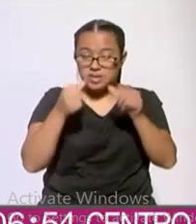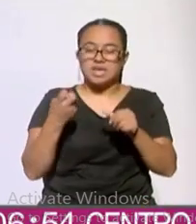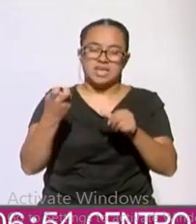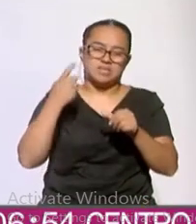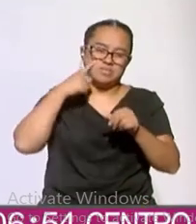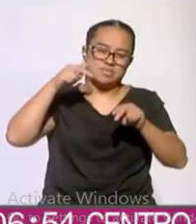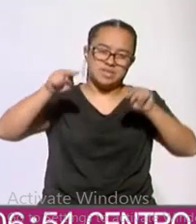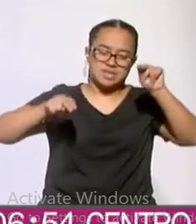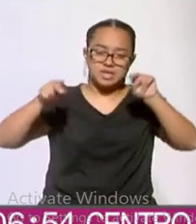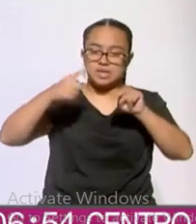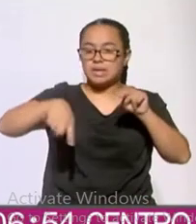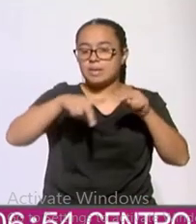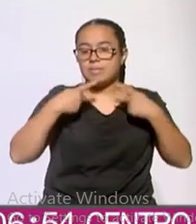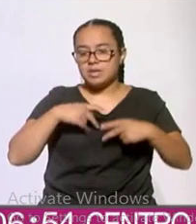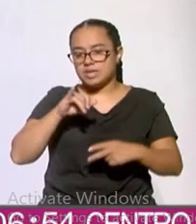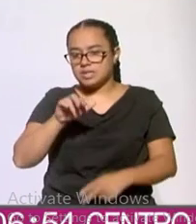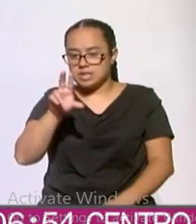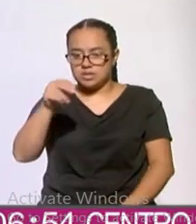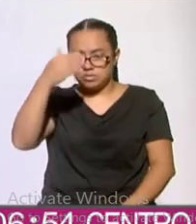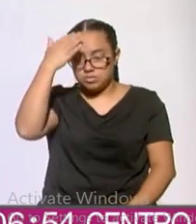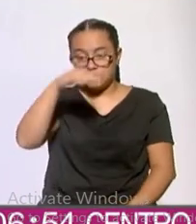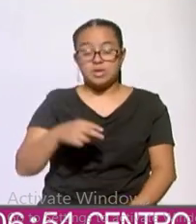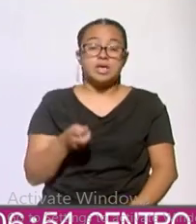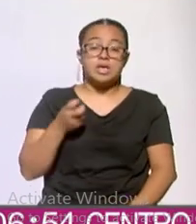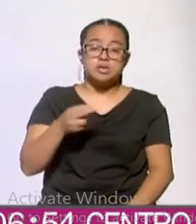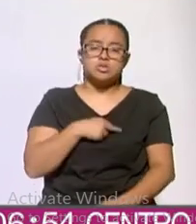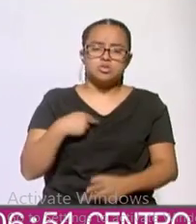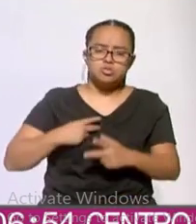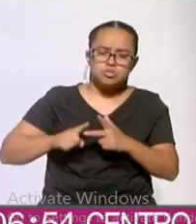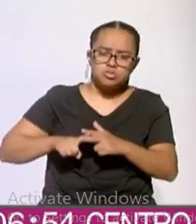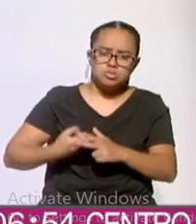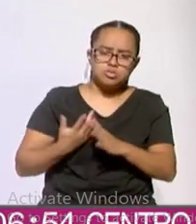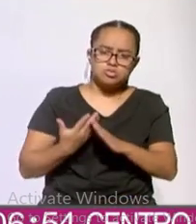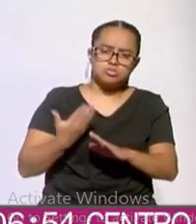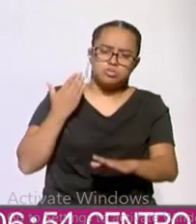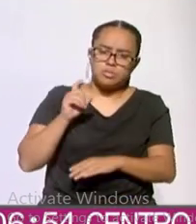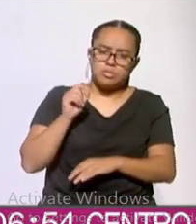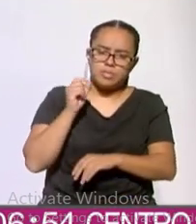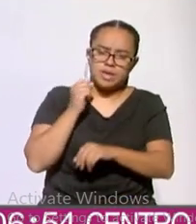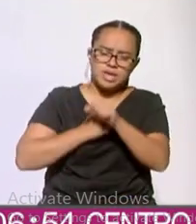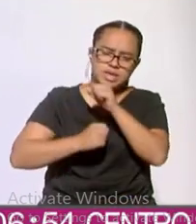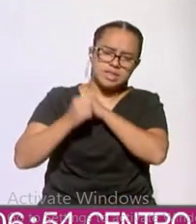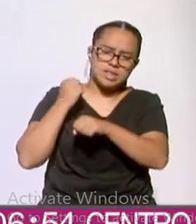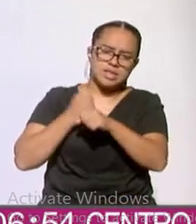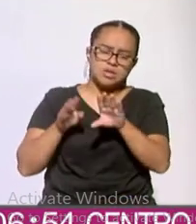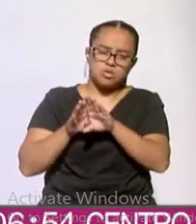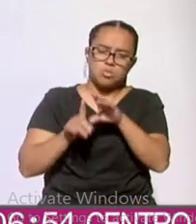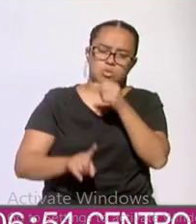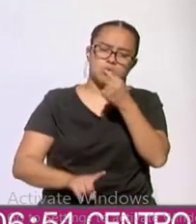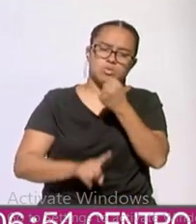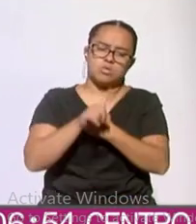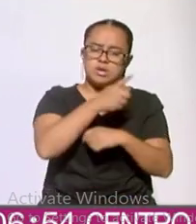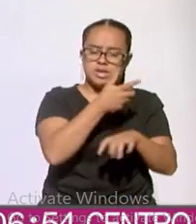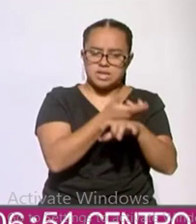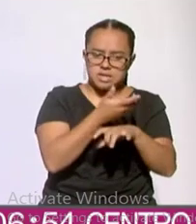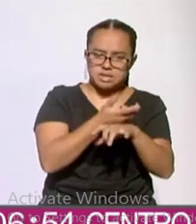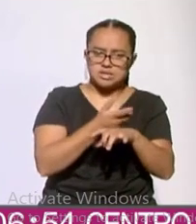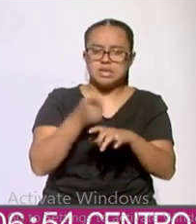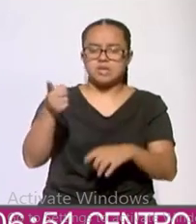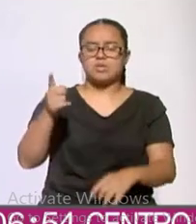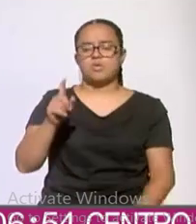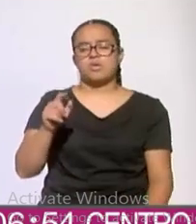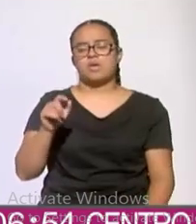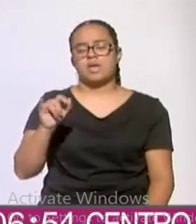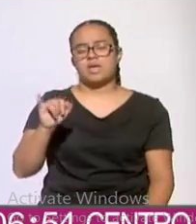conocimiento. Como te decía, esta serie la empezamos hace ya 20 años, con un primer conflicto entre Estados Unidos y Irak.